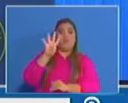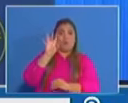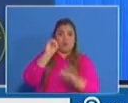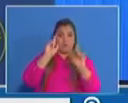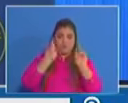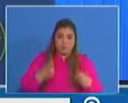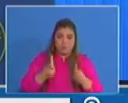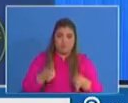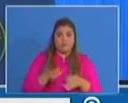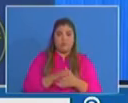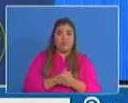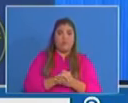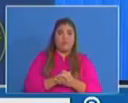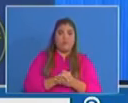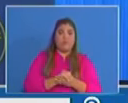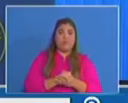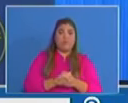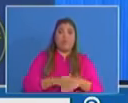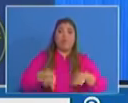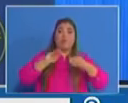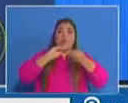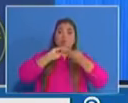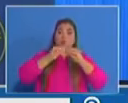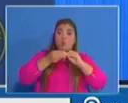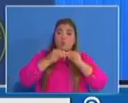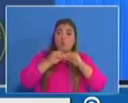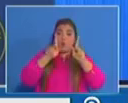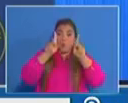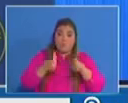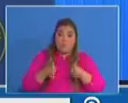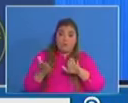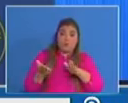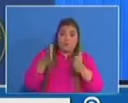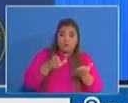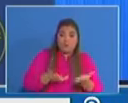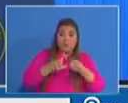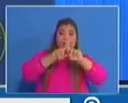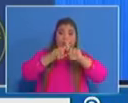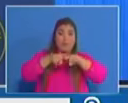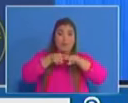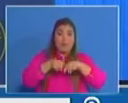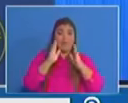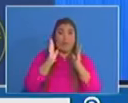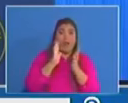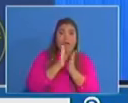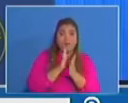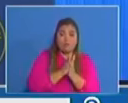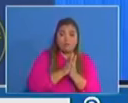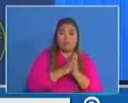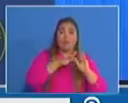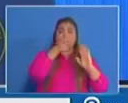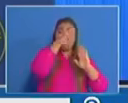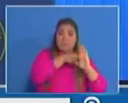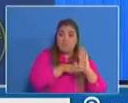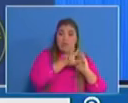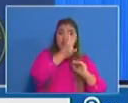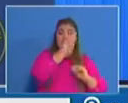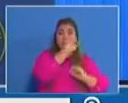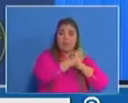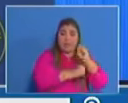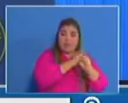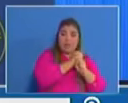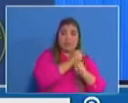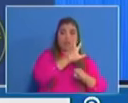cuanto al número de defunciones según grupo de edad, en menores de 20 años, 3 defunciones,